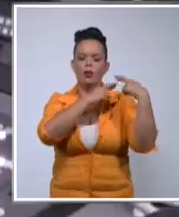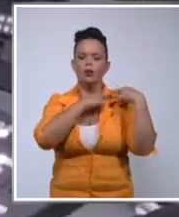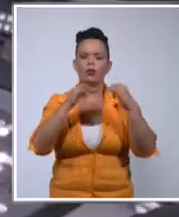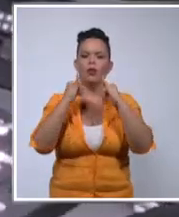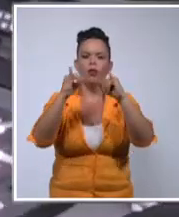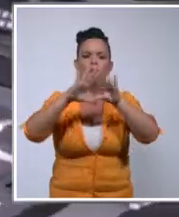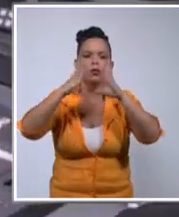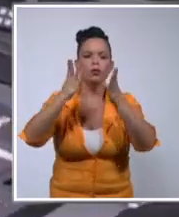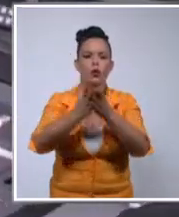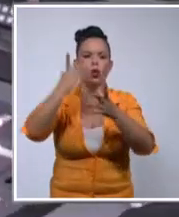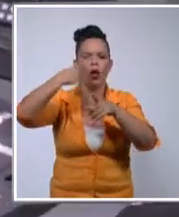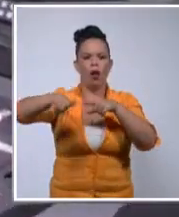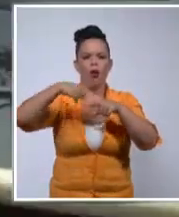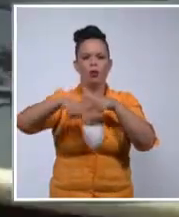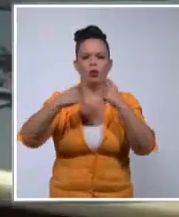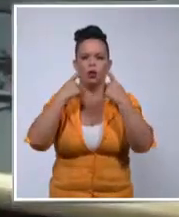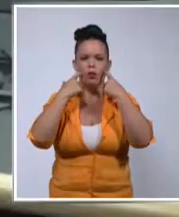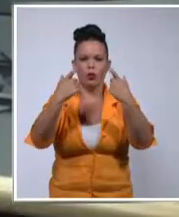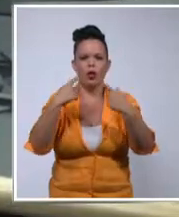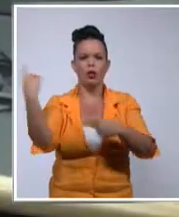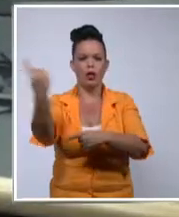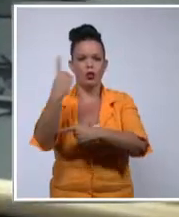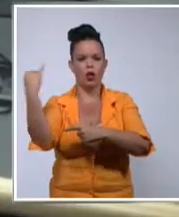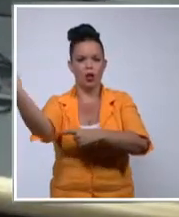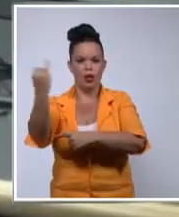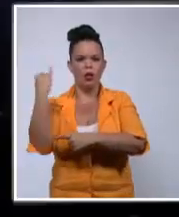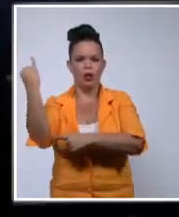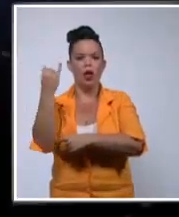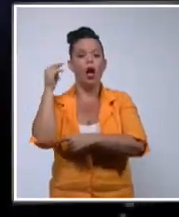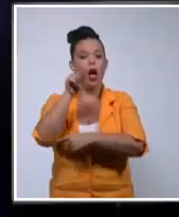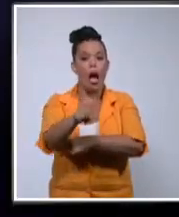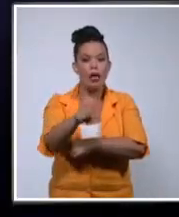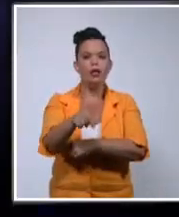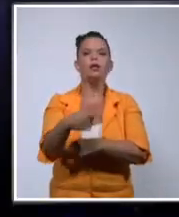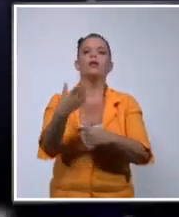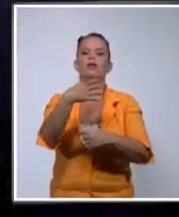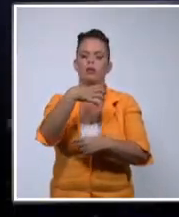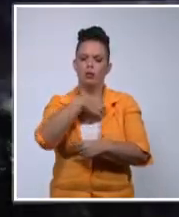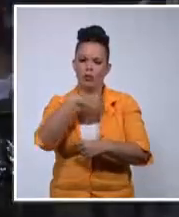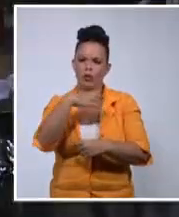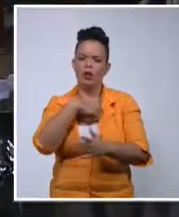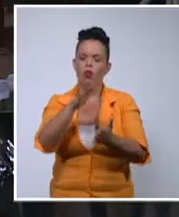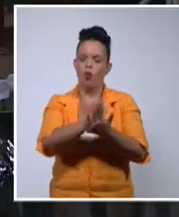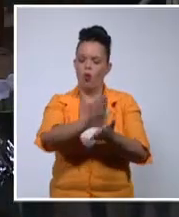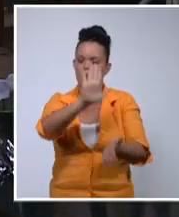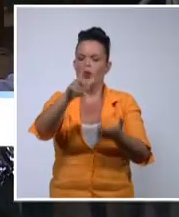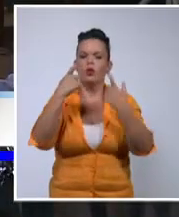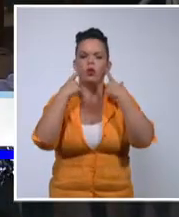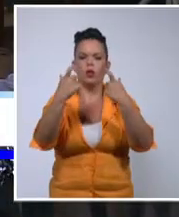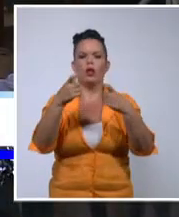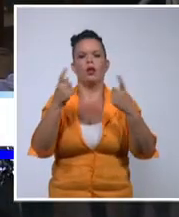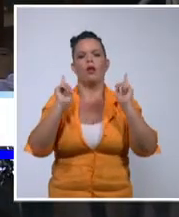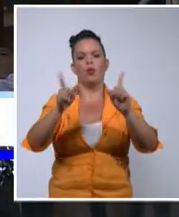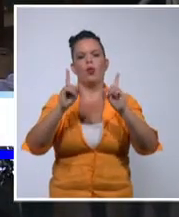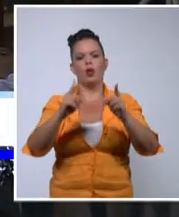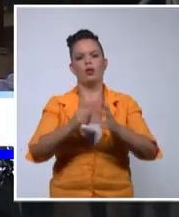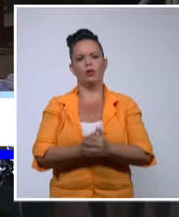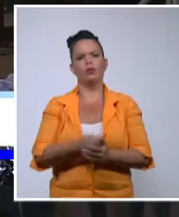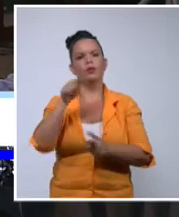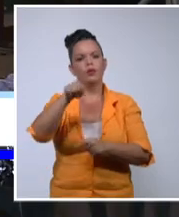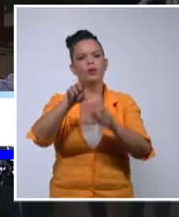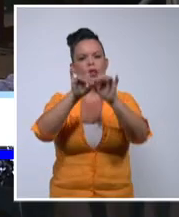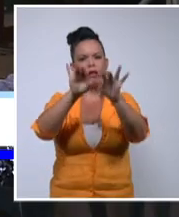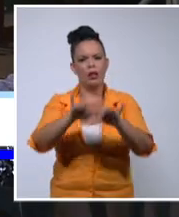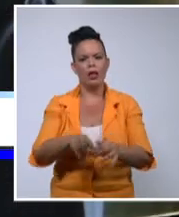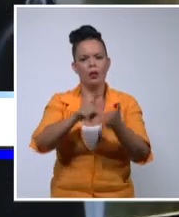trascendentales del acontecer nacional e internacional exige de un alto compromiso político. En el acto, el integrante del secretariado del